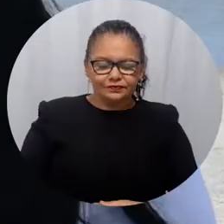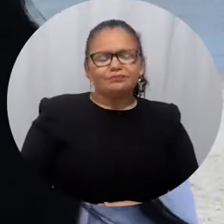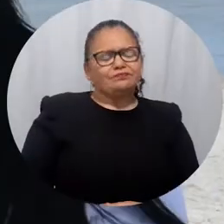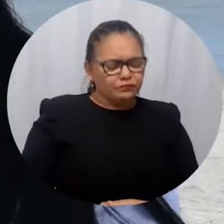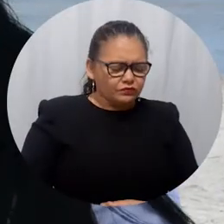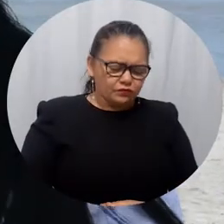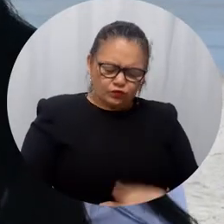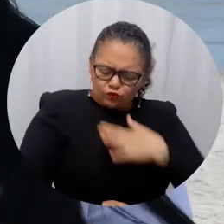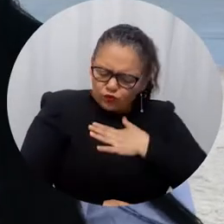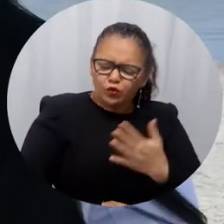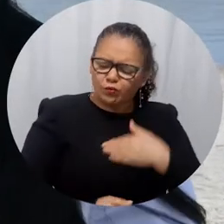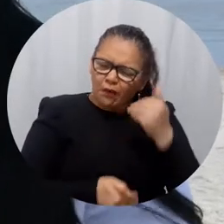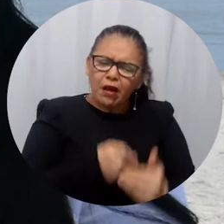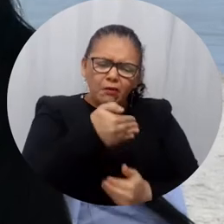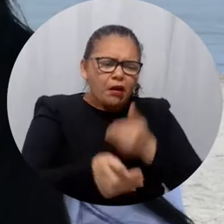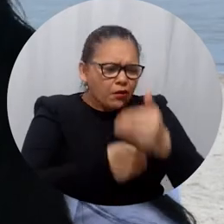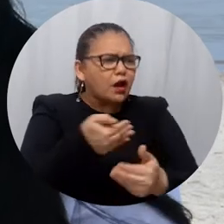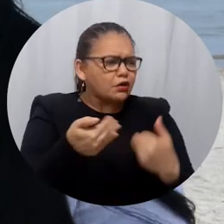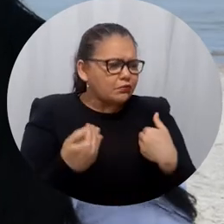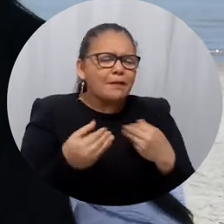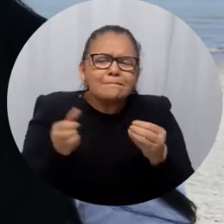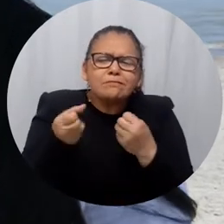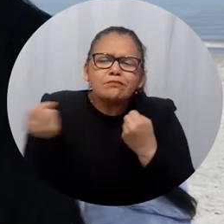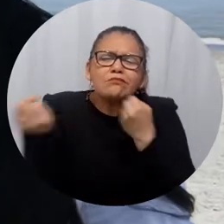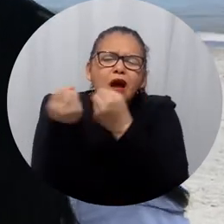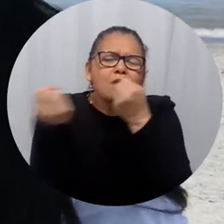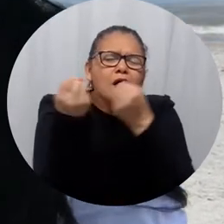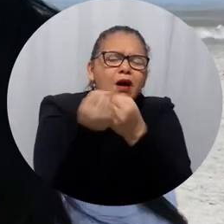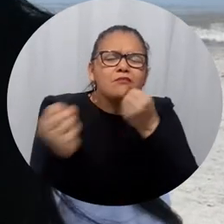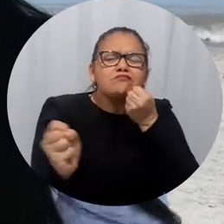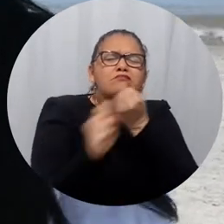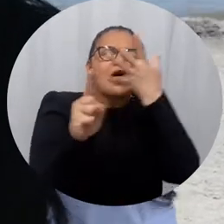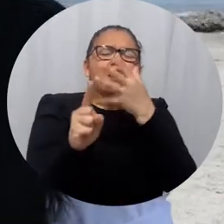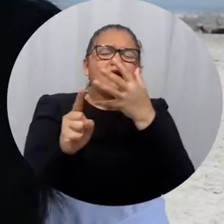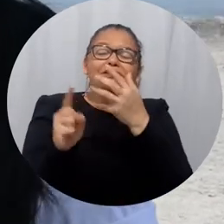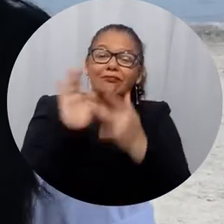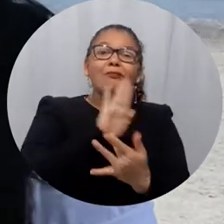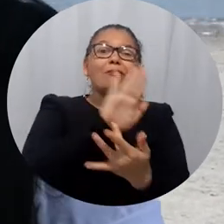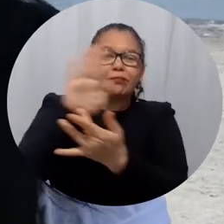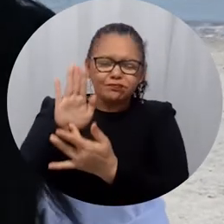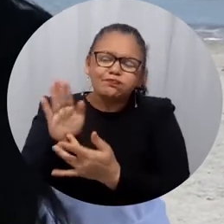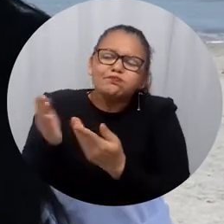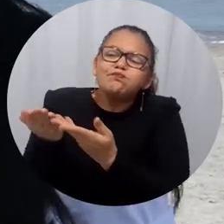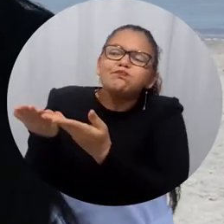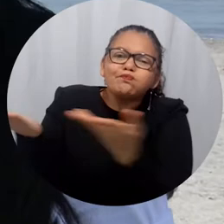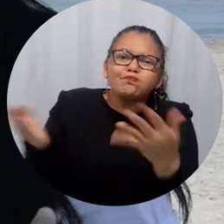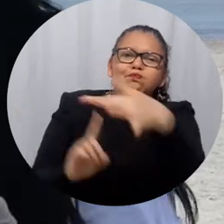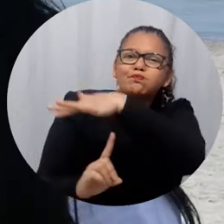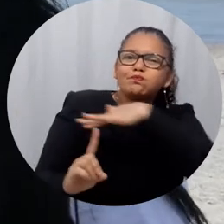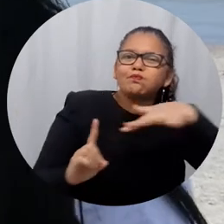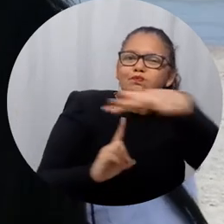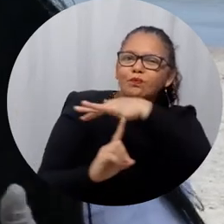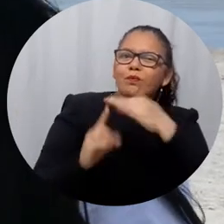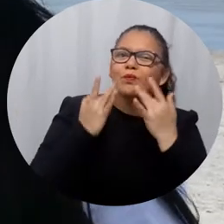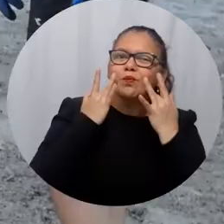Bueno, donde poco a poco podamos construir estos espacios para poder aportar de manera significativa pues al